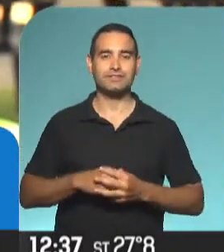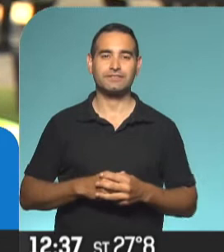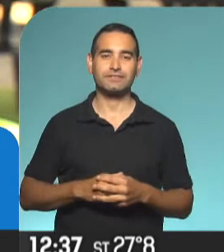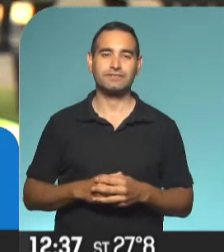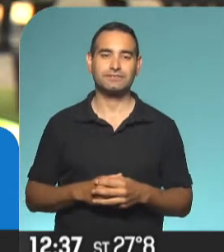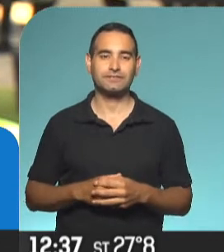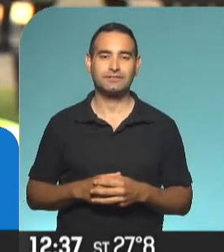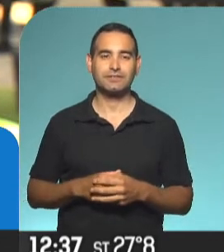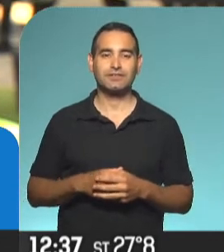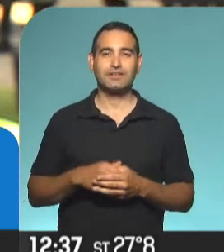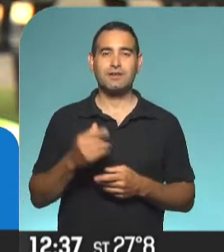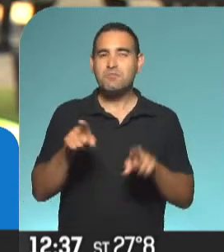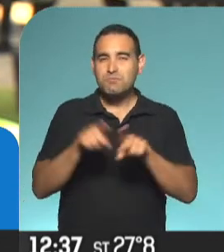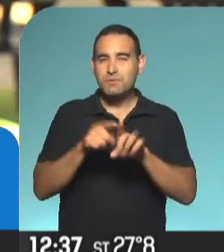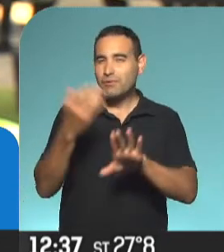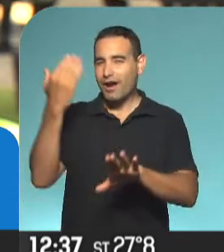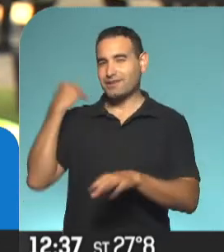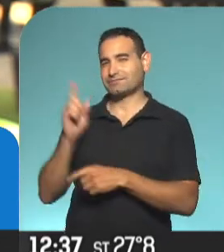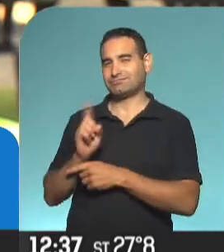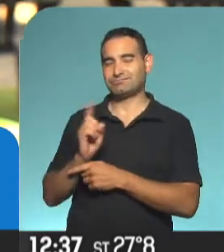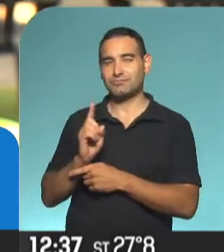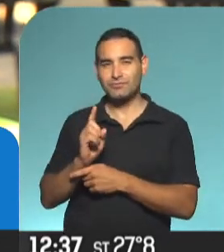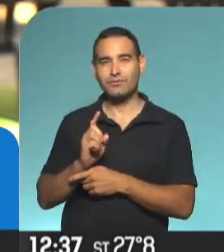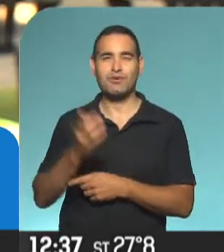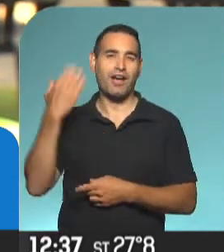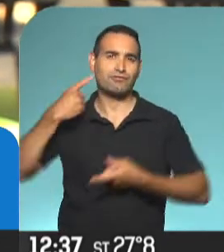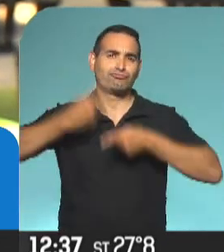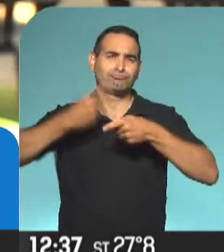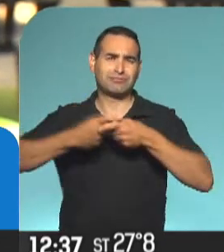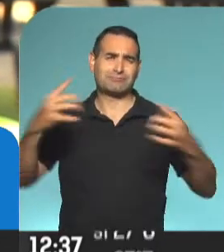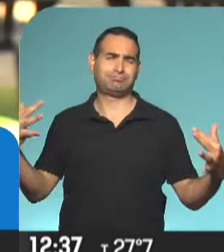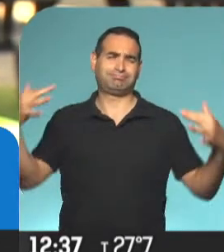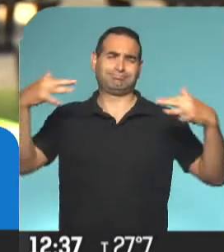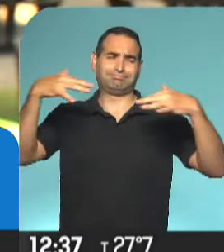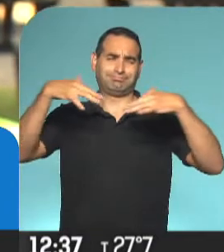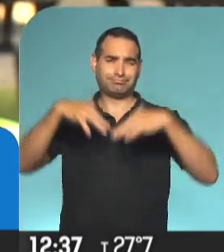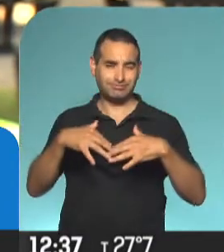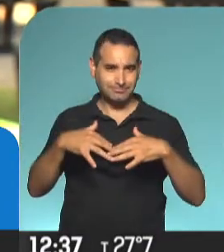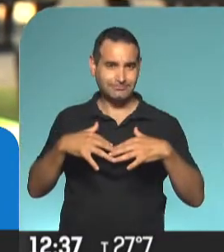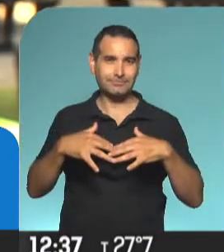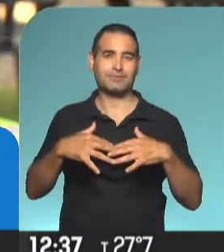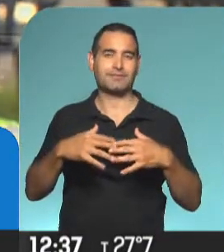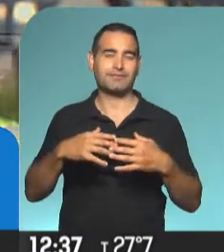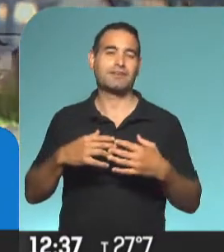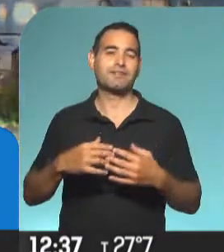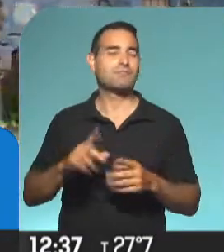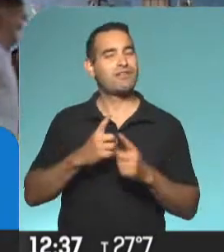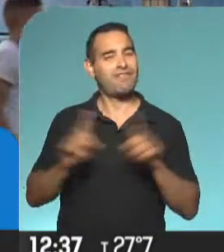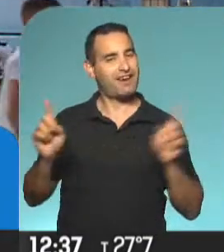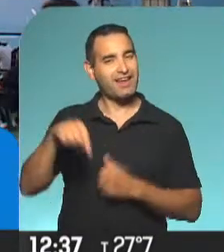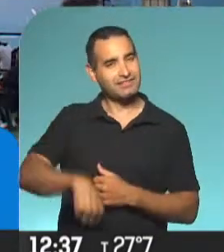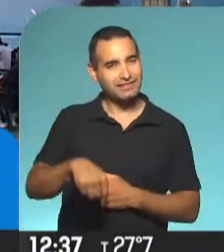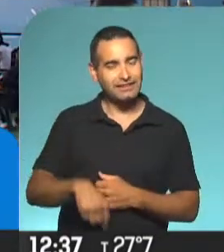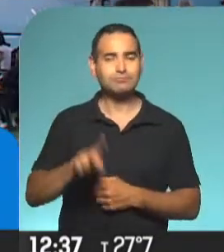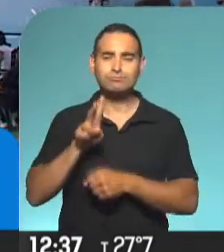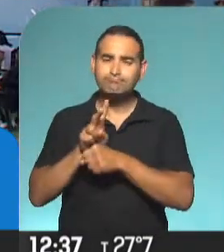acostumbrados, como estábamos acostumbrados a esas celebraciones multitudinarias de Tecnópolis, sino de una manera muy